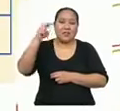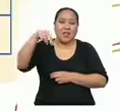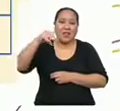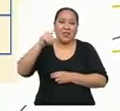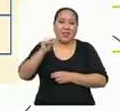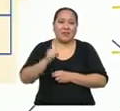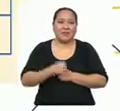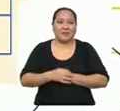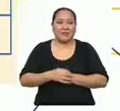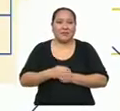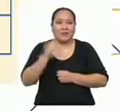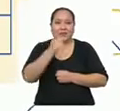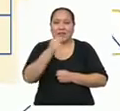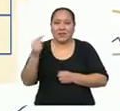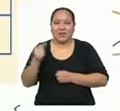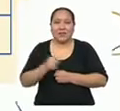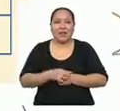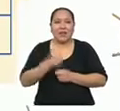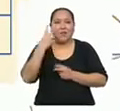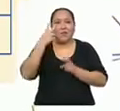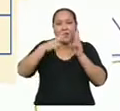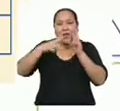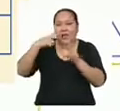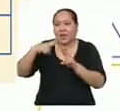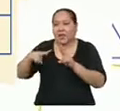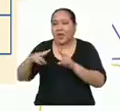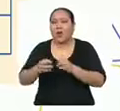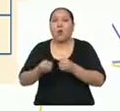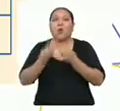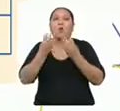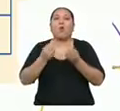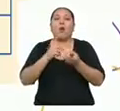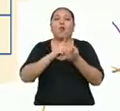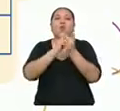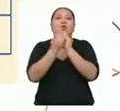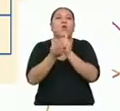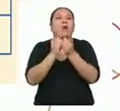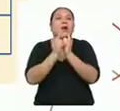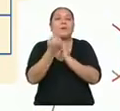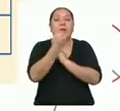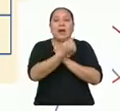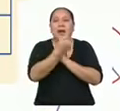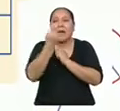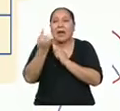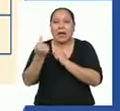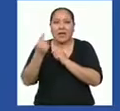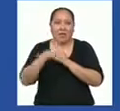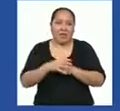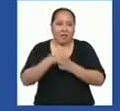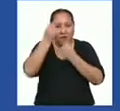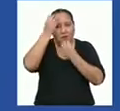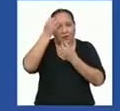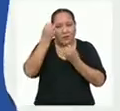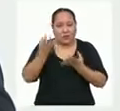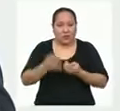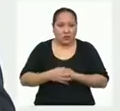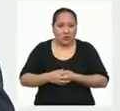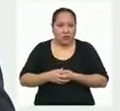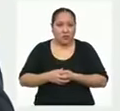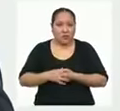desviación estándar mide la dispersión o qué tanto varía cada uno de los datos con respecto a la media.